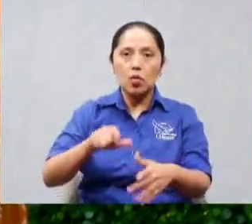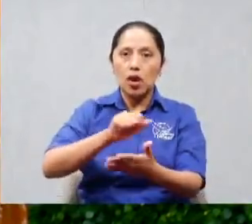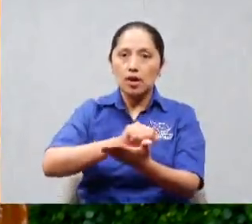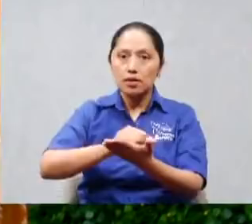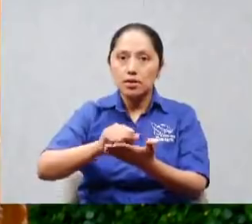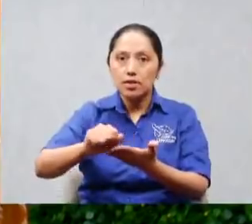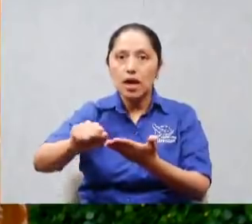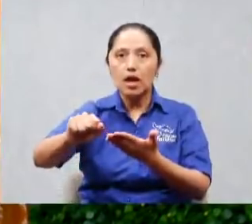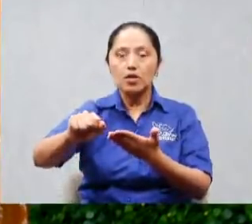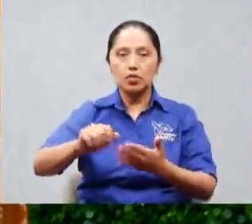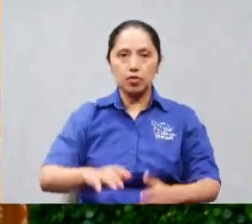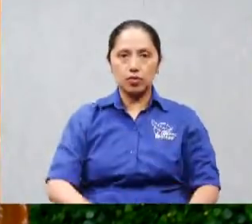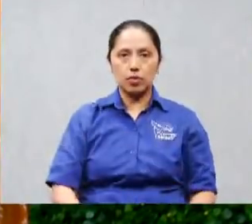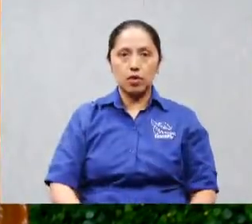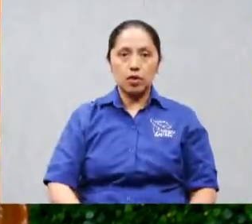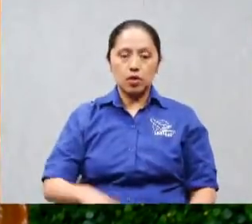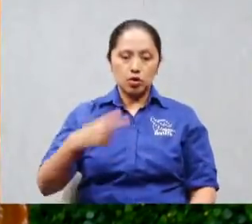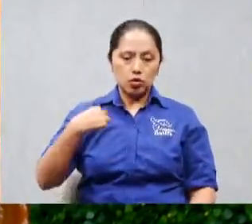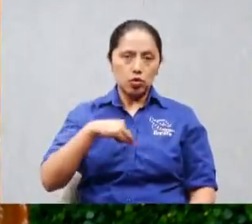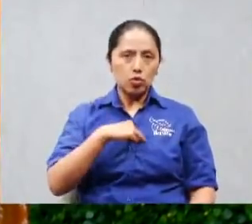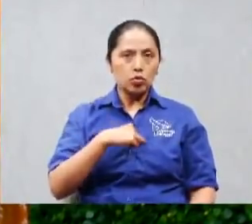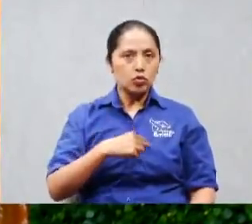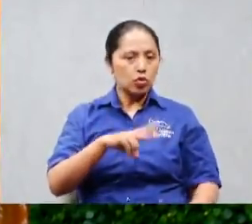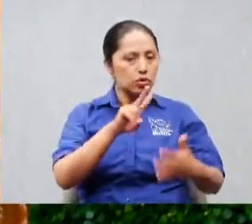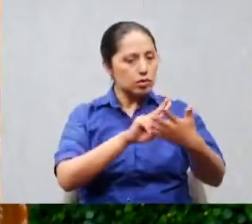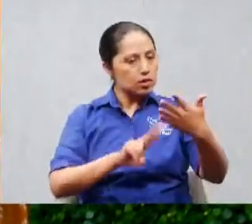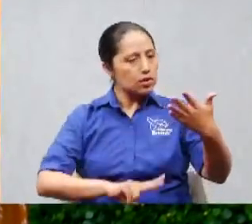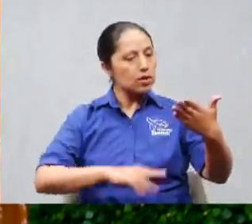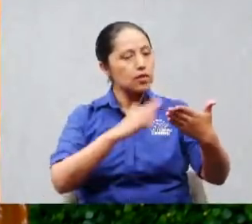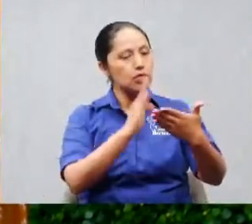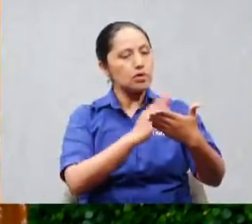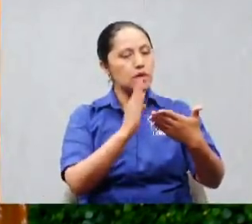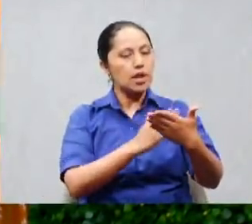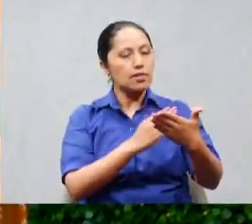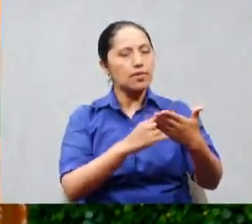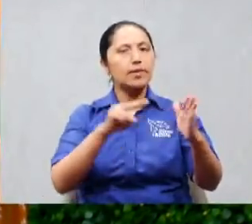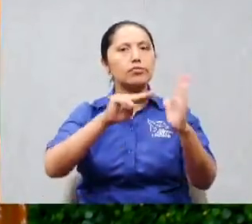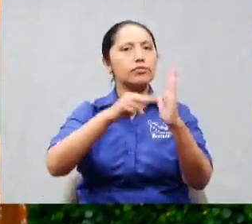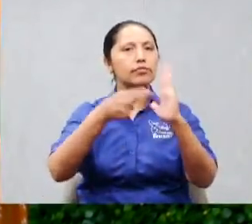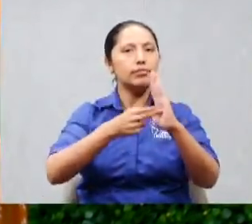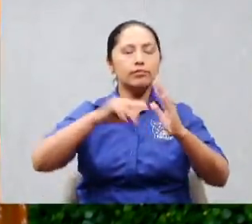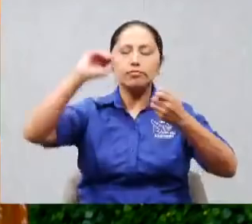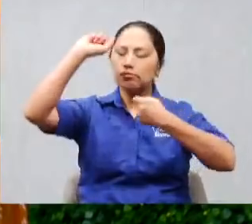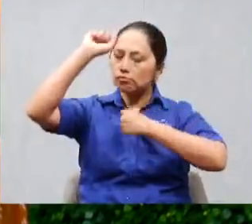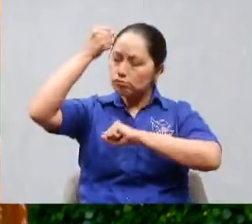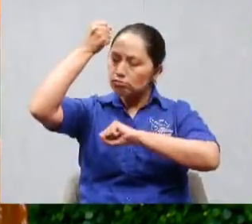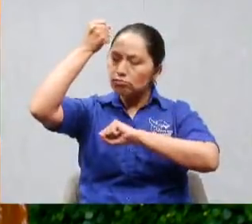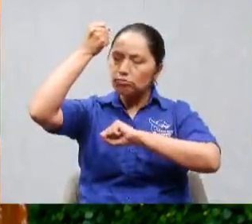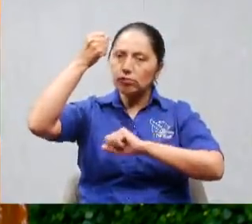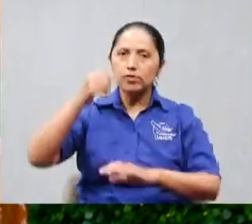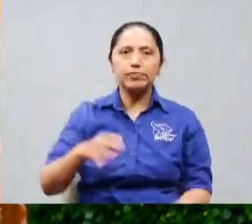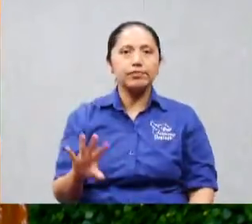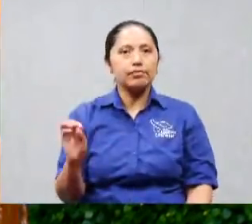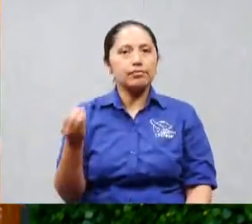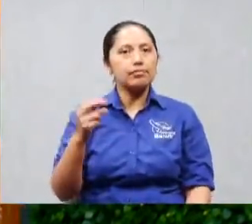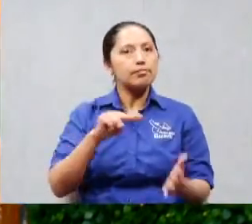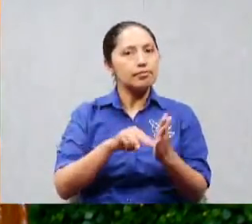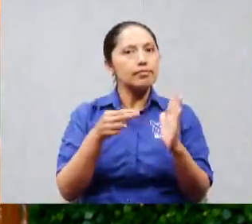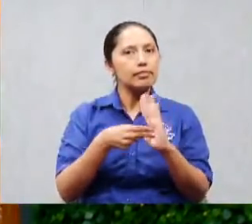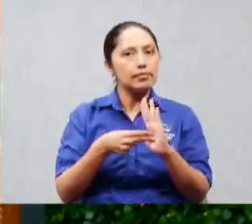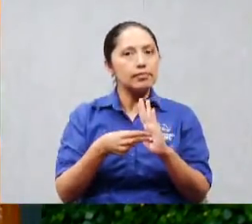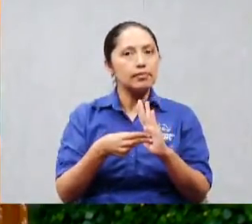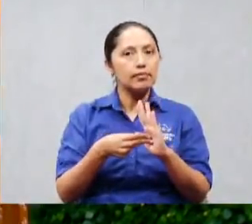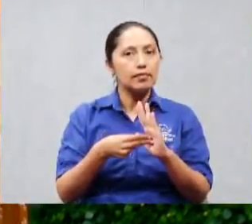vemos en la Biblia, que es el arrepentimiento, diría, yo ya me arrepentí una vez y ahí es suficiente.